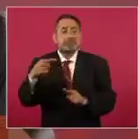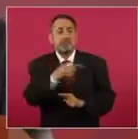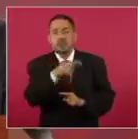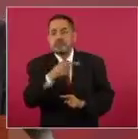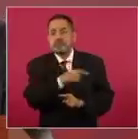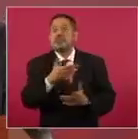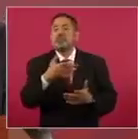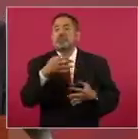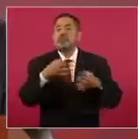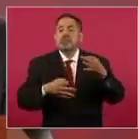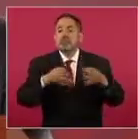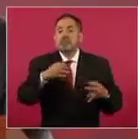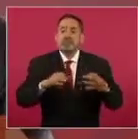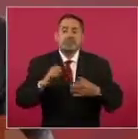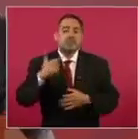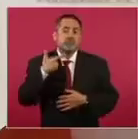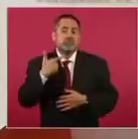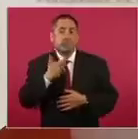se abre investigación.